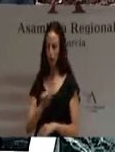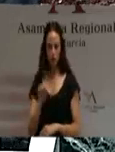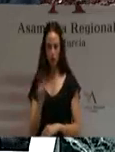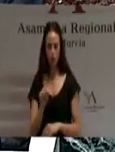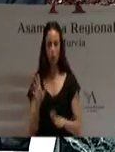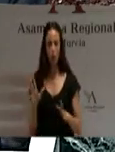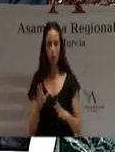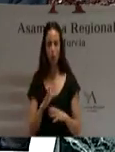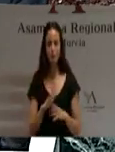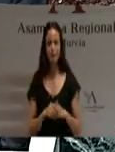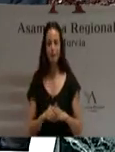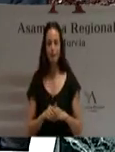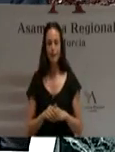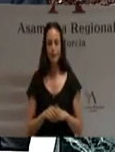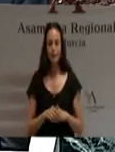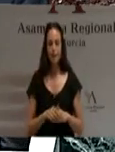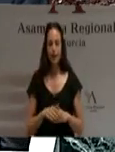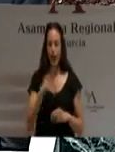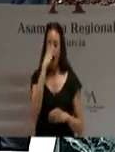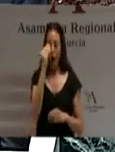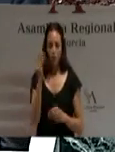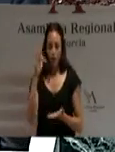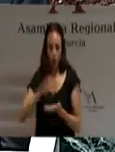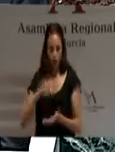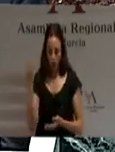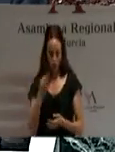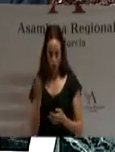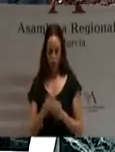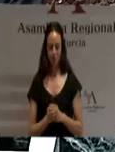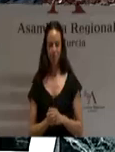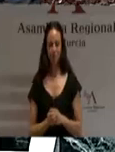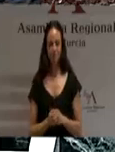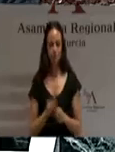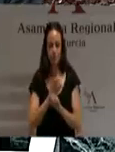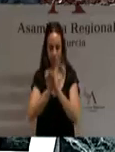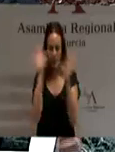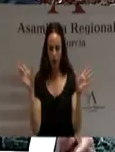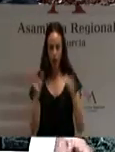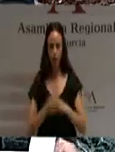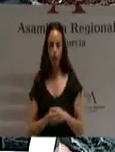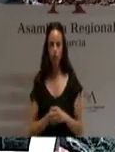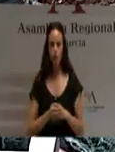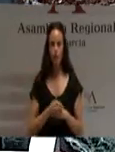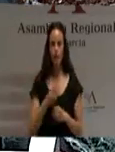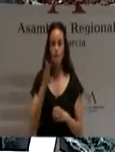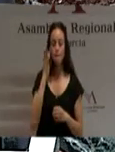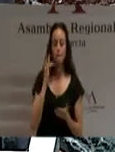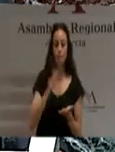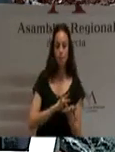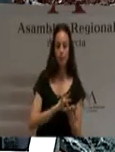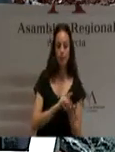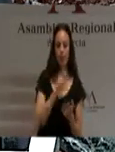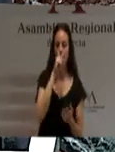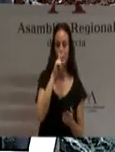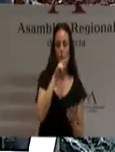llegada del AVE sin perjuicio de su soterramiento posterior. Es evidente que entre la fecha del primer protocolo, 2006,